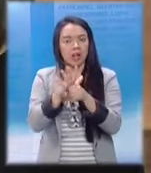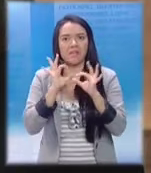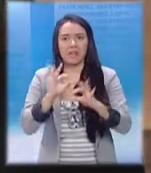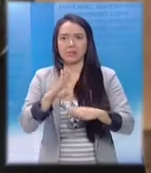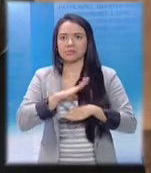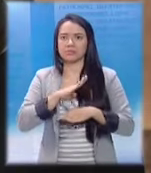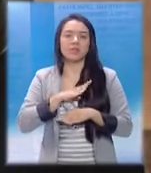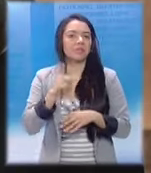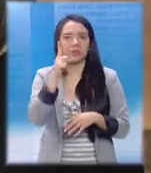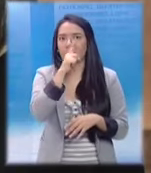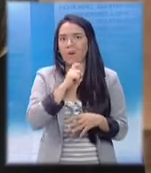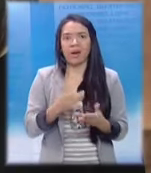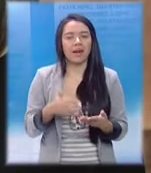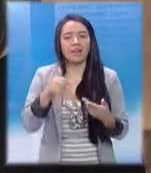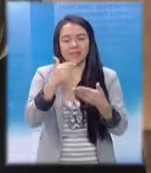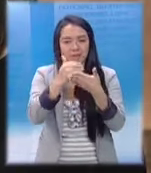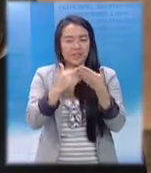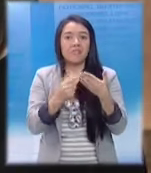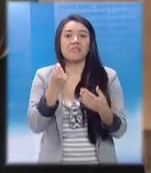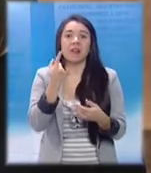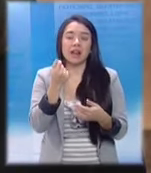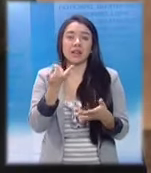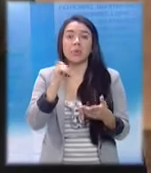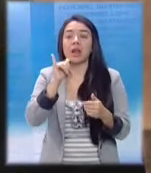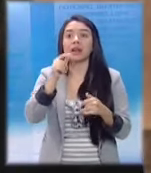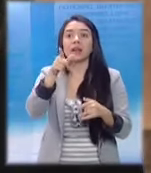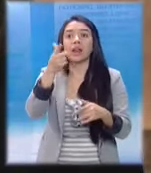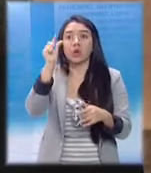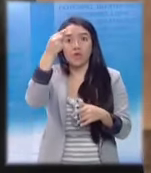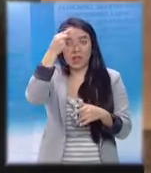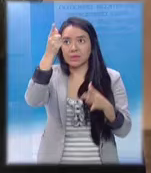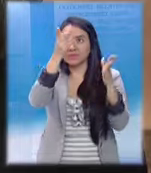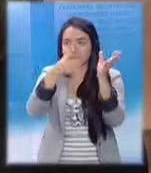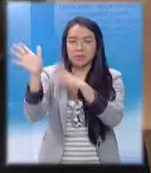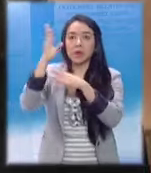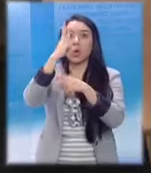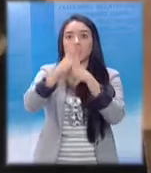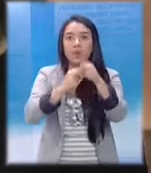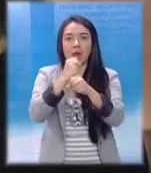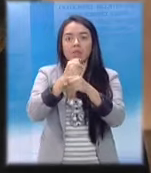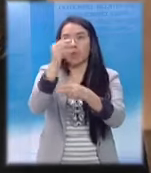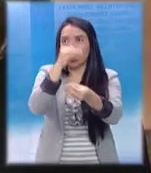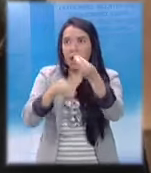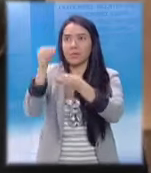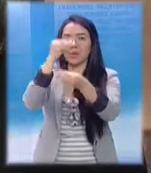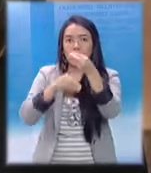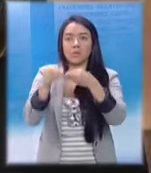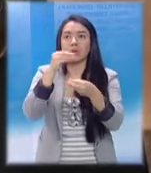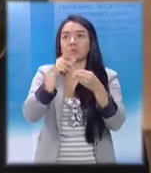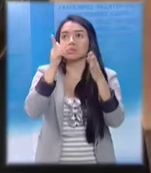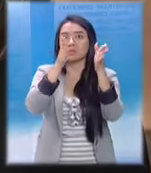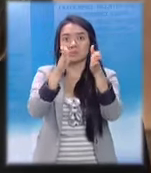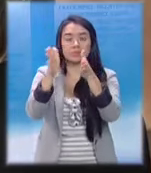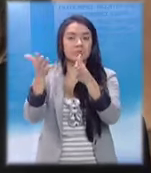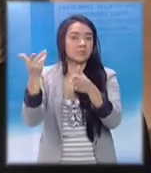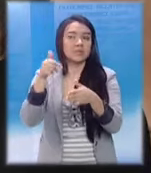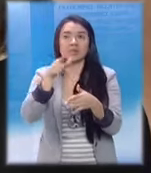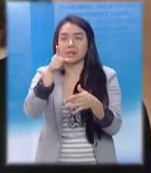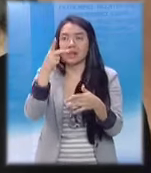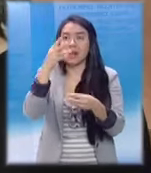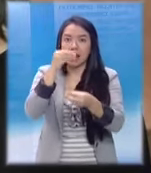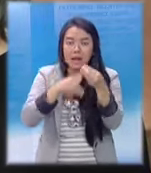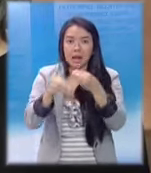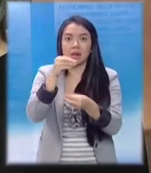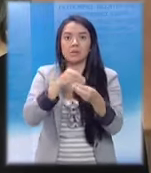mérito, especialmente los funcionarios en los servicios, los maestros, los salubristas, los policías, debieran de estar en el Estado